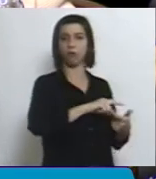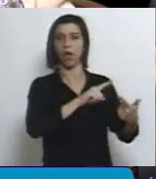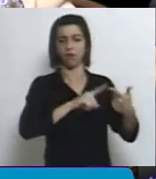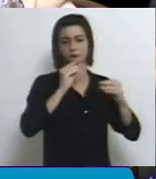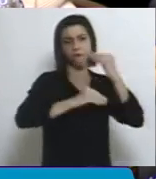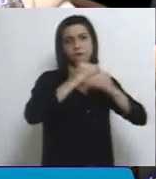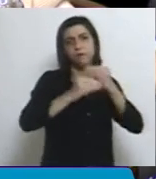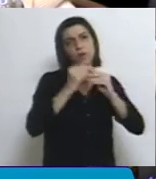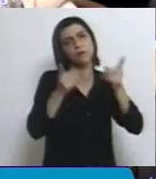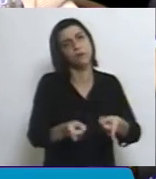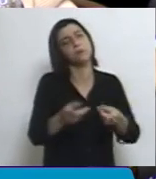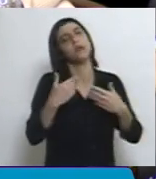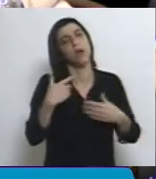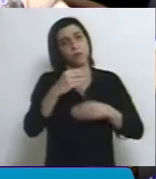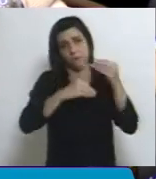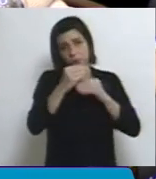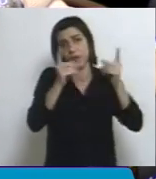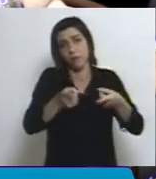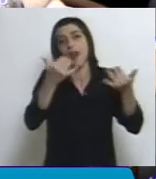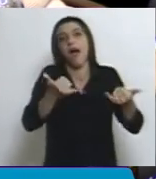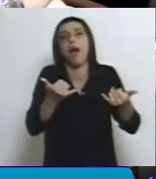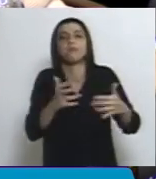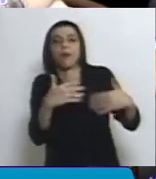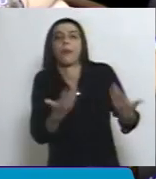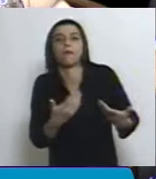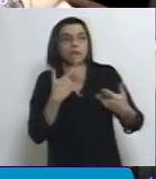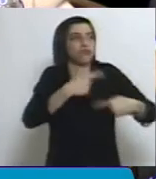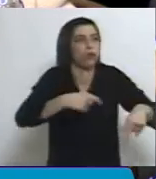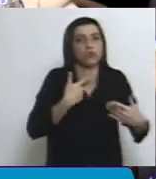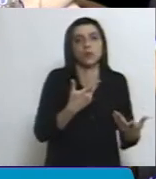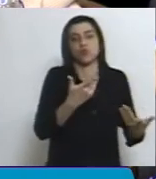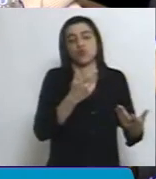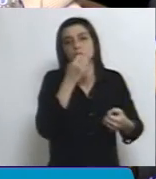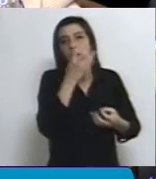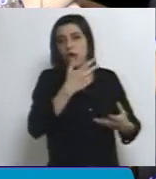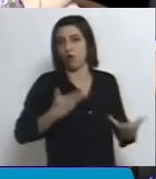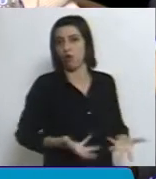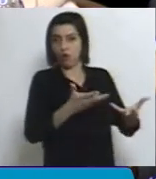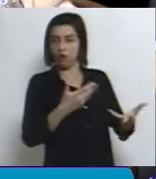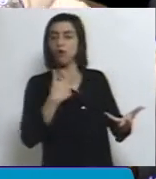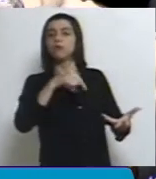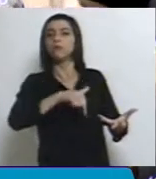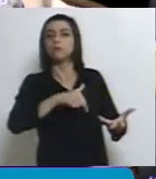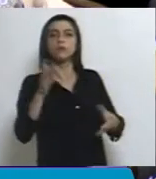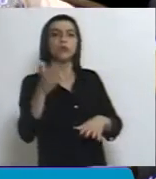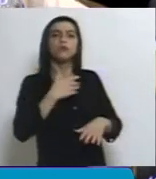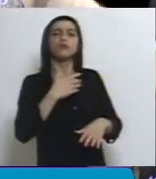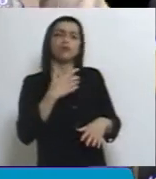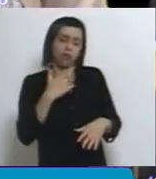soldados que también van a ser beneficiadas y todos aquellos que dieron su vida